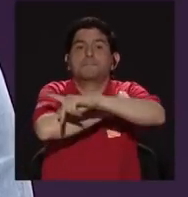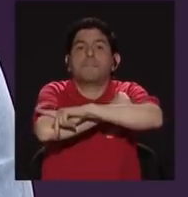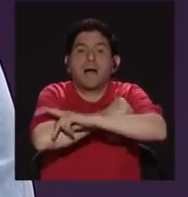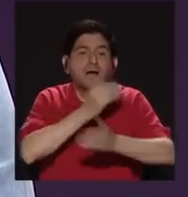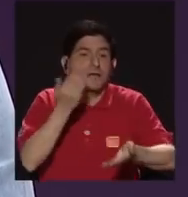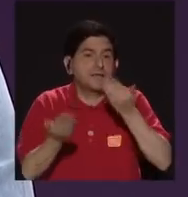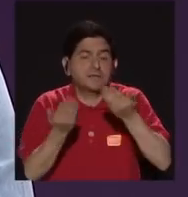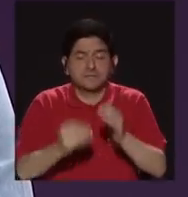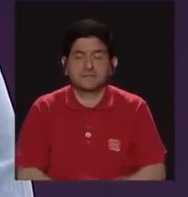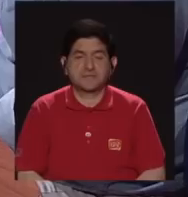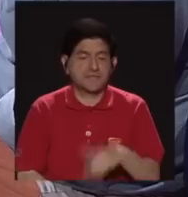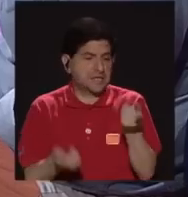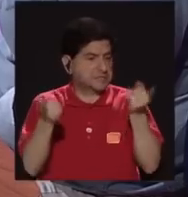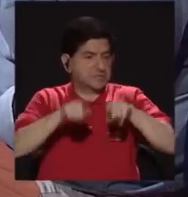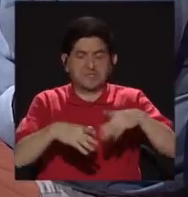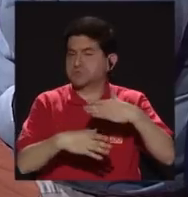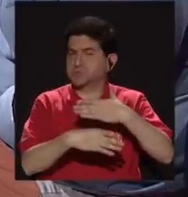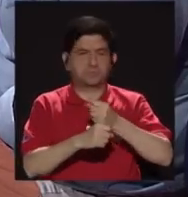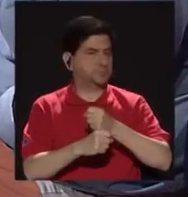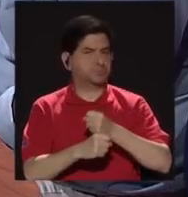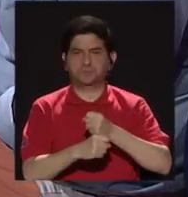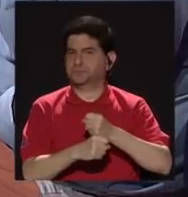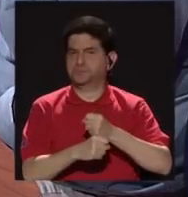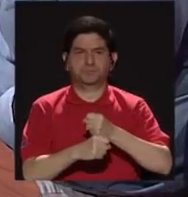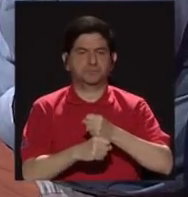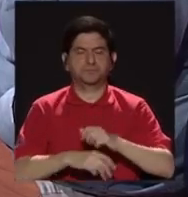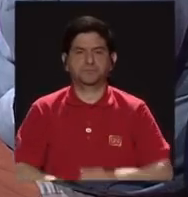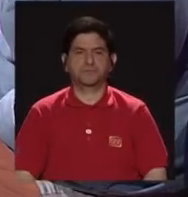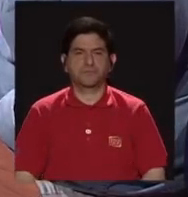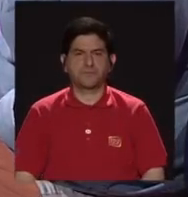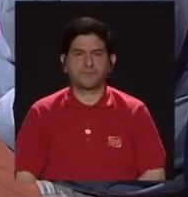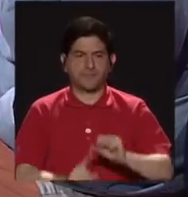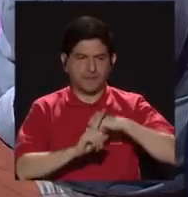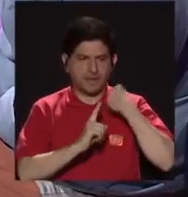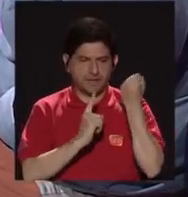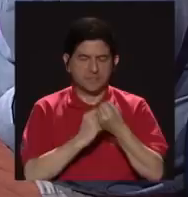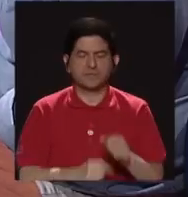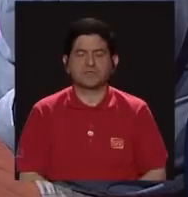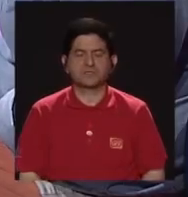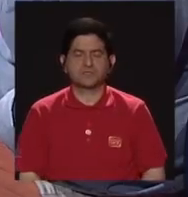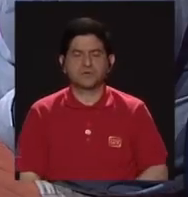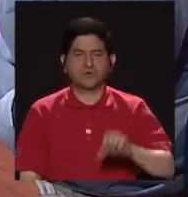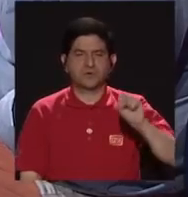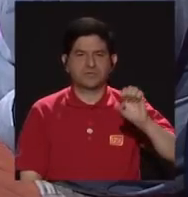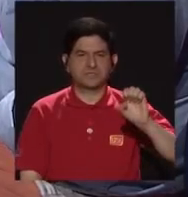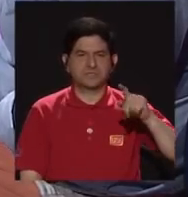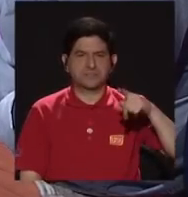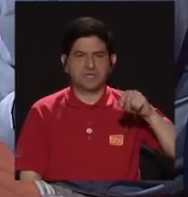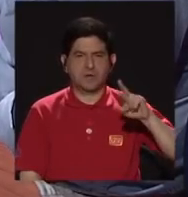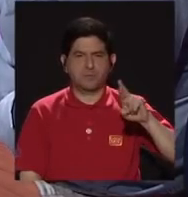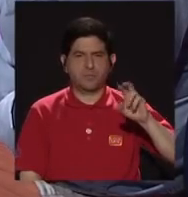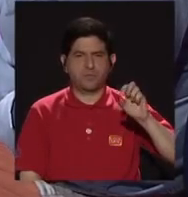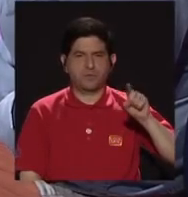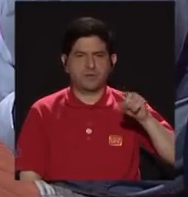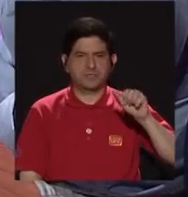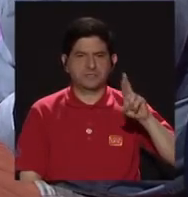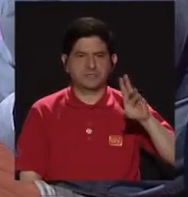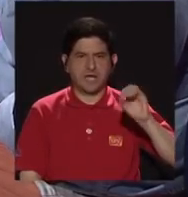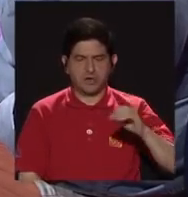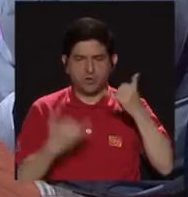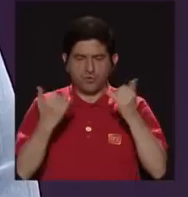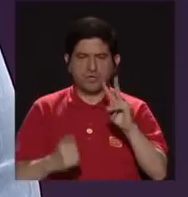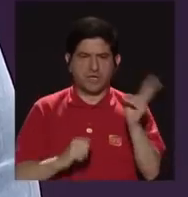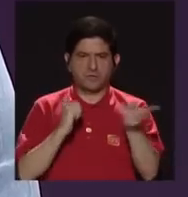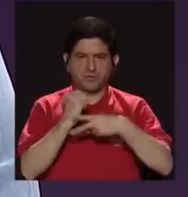la Nación, no ha hecho. El caso de Sepul Sarco ha sido tratado en este programa dos veces con